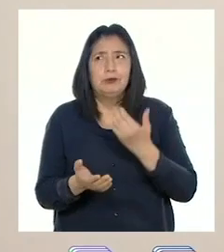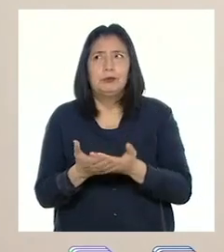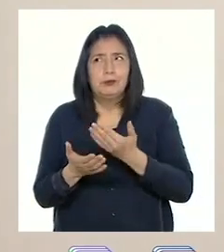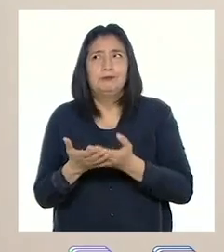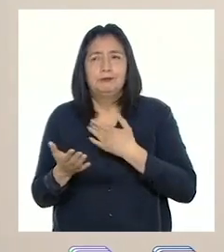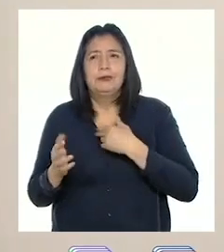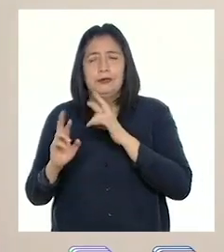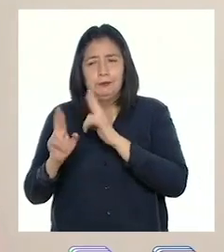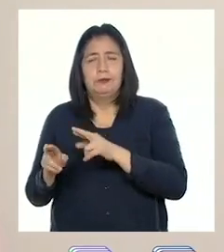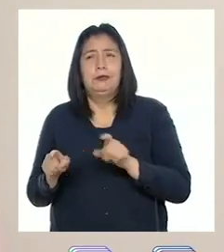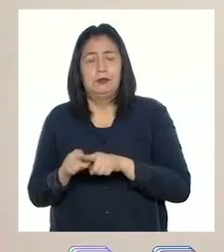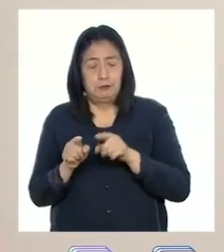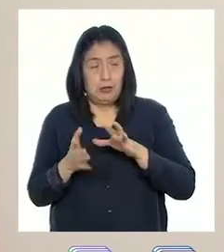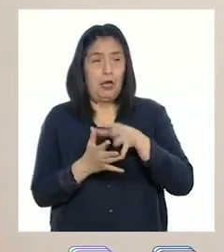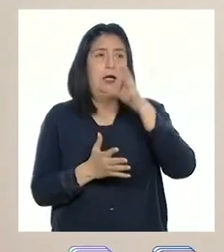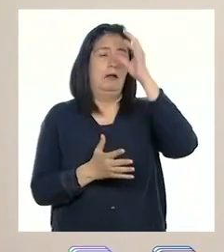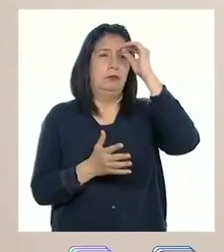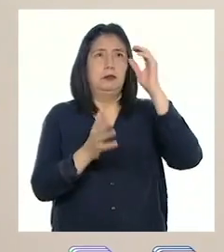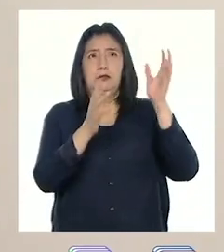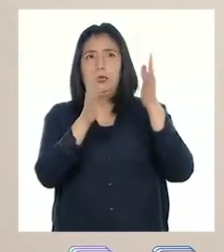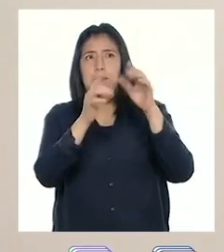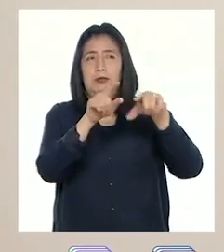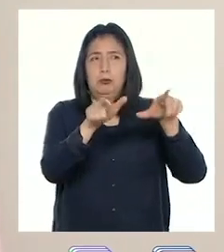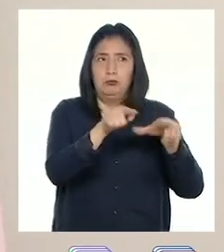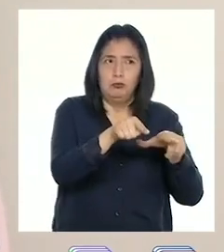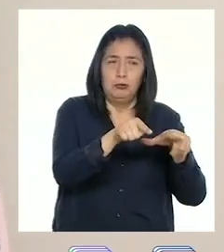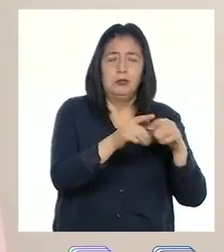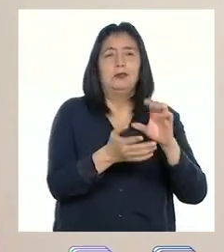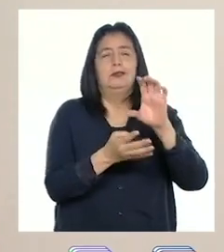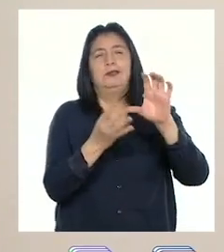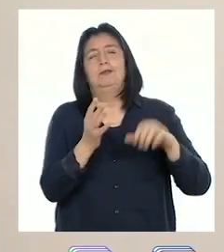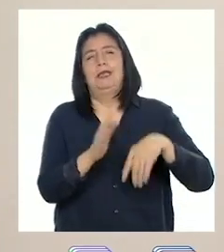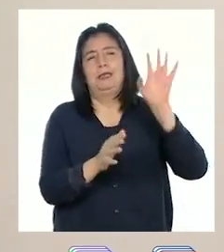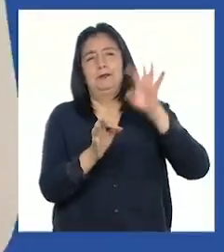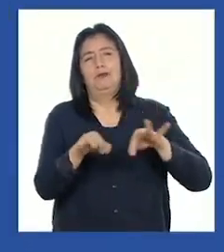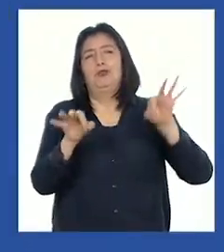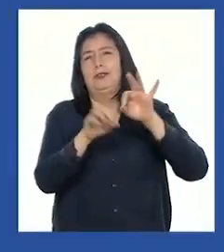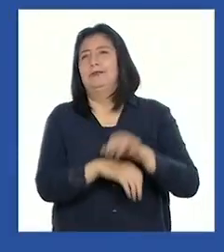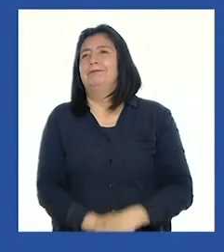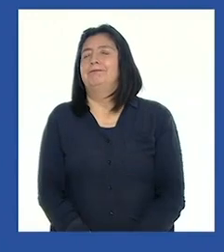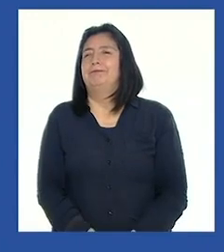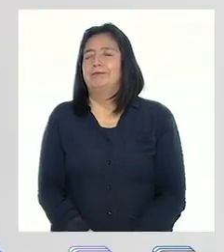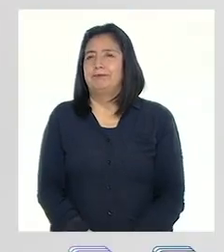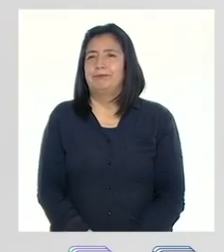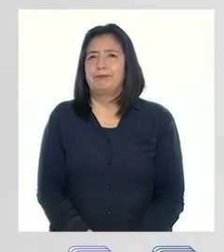respuesta. Y además, aprender que el clima de un lugar es la característica más importante.